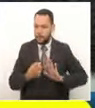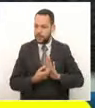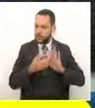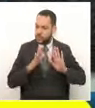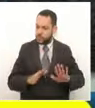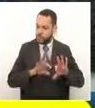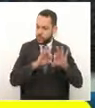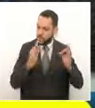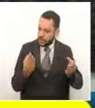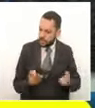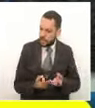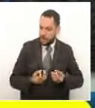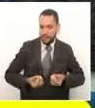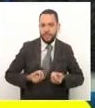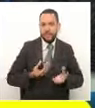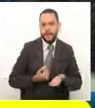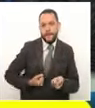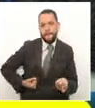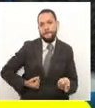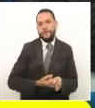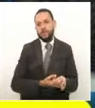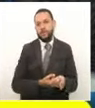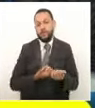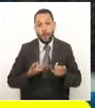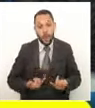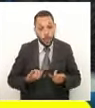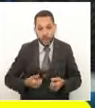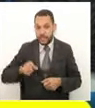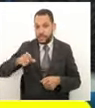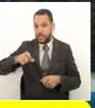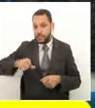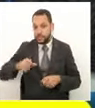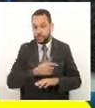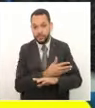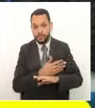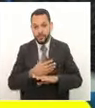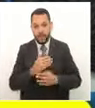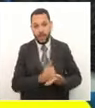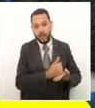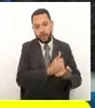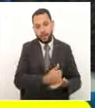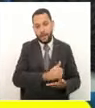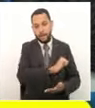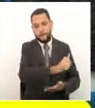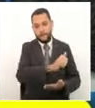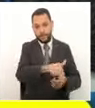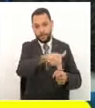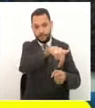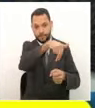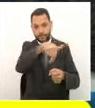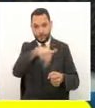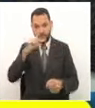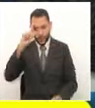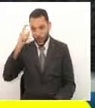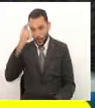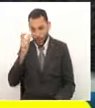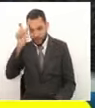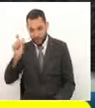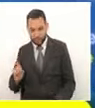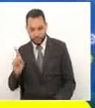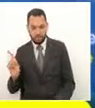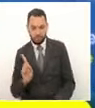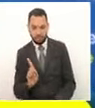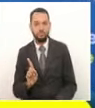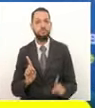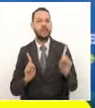normales y en este momento cuando se requiere de esa ayuda de los ciudadanos, pues una persona como el gobernador Vito Manuel Tamayo, como ya lo ha